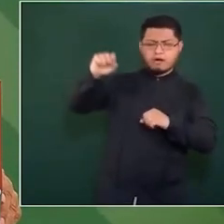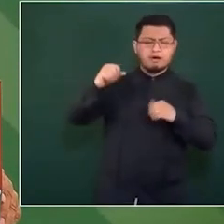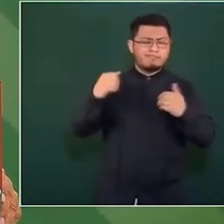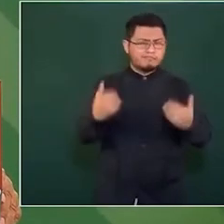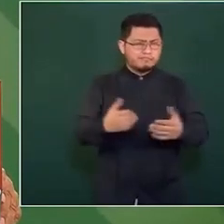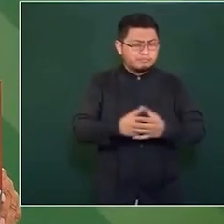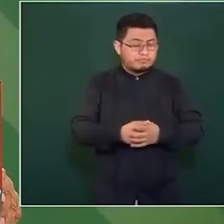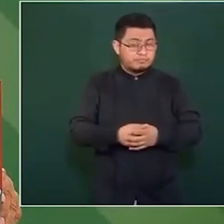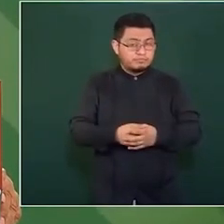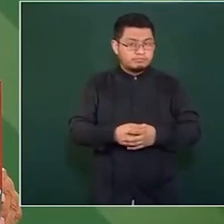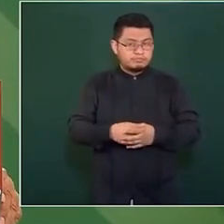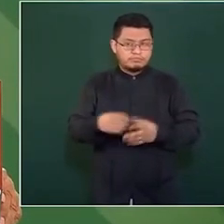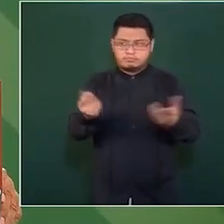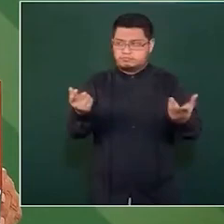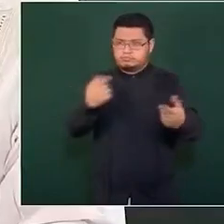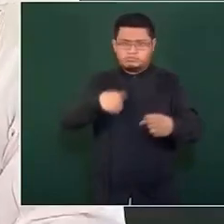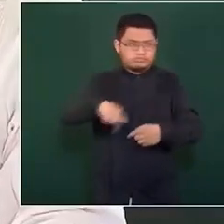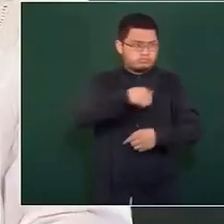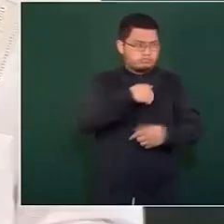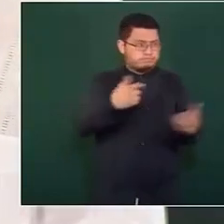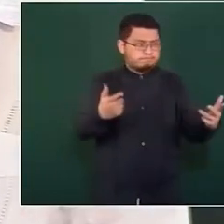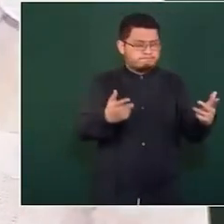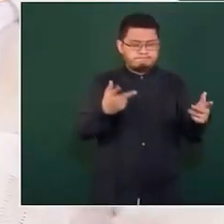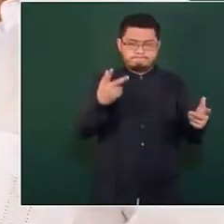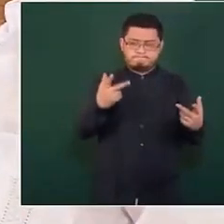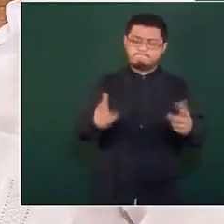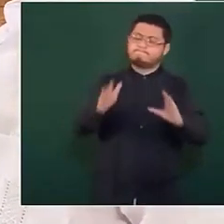estamos hablando de cómo